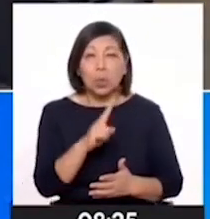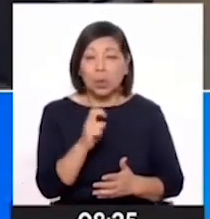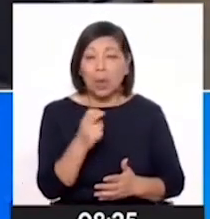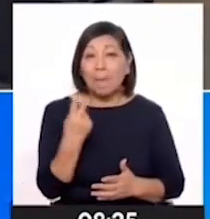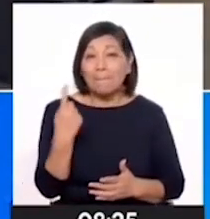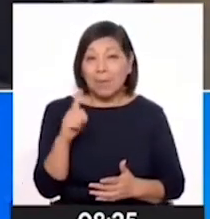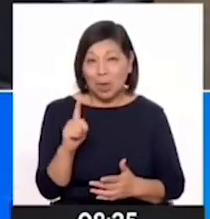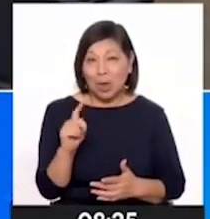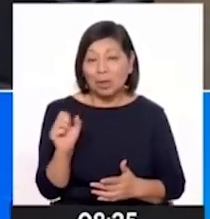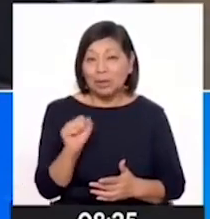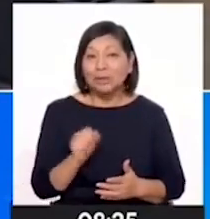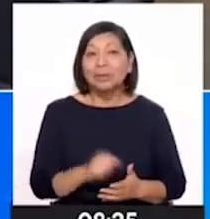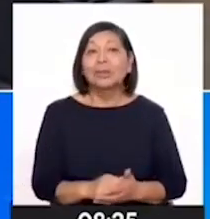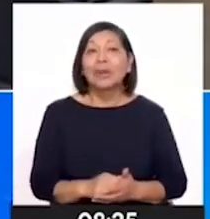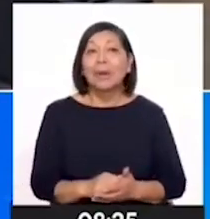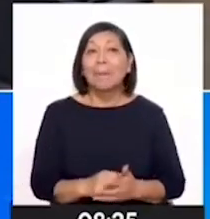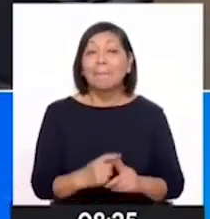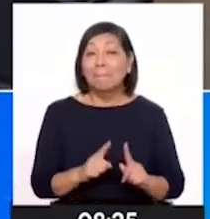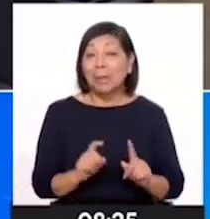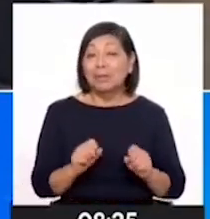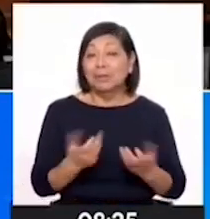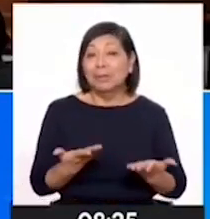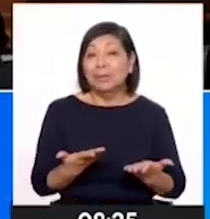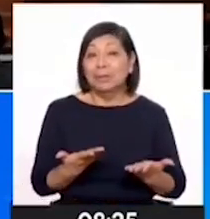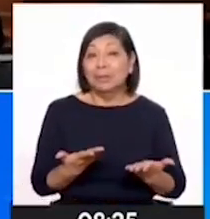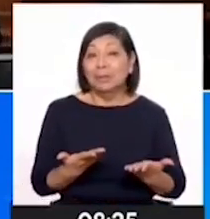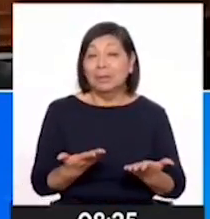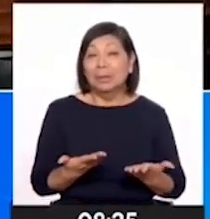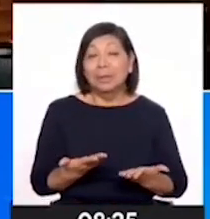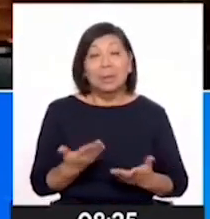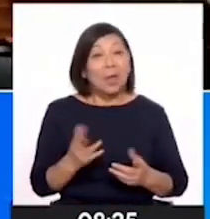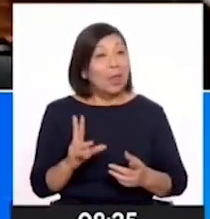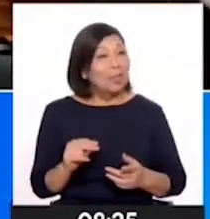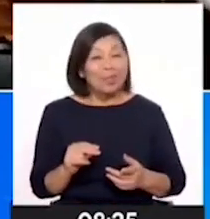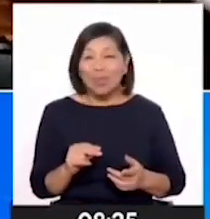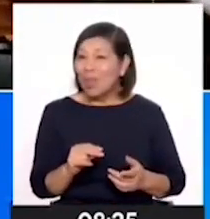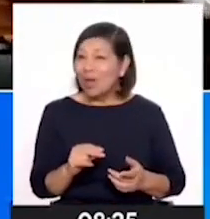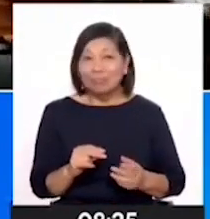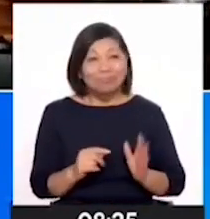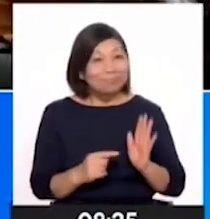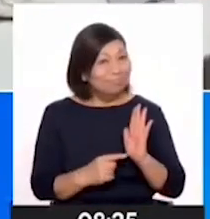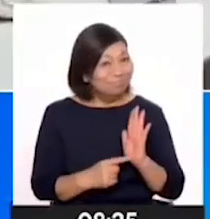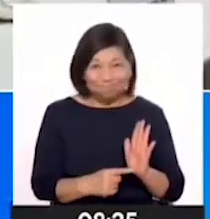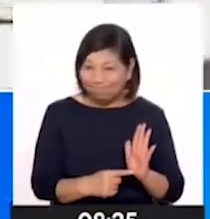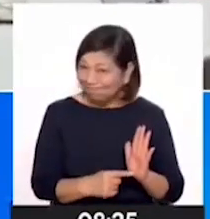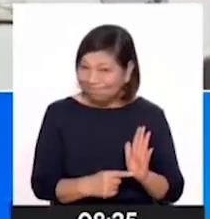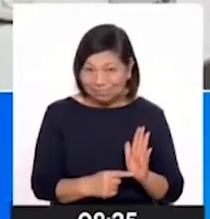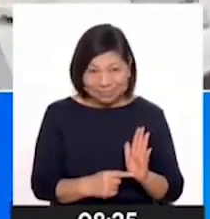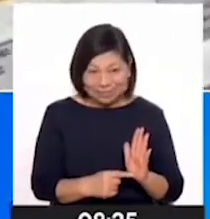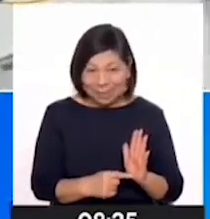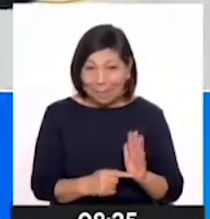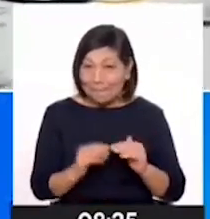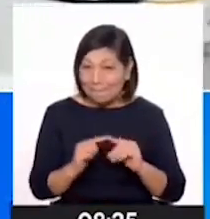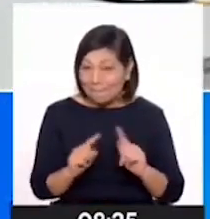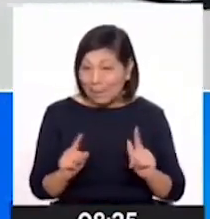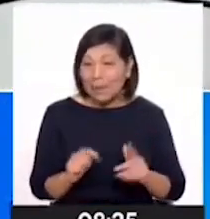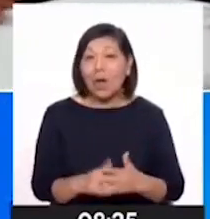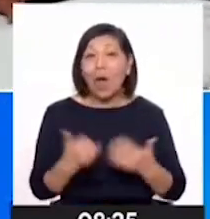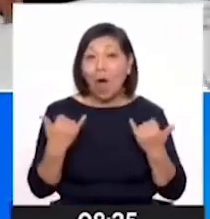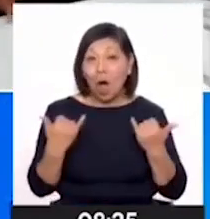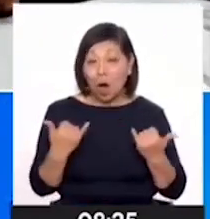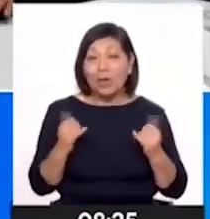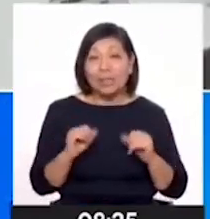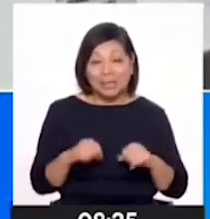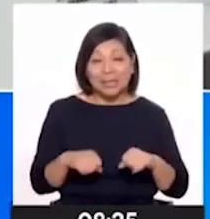millones de soles. Algo que definitivamente RCC no estaba, digamos, con esta línea, pero ahora